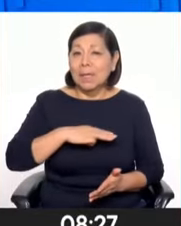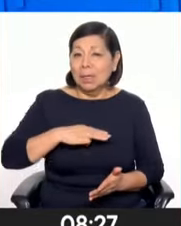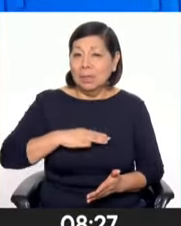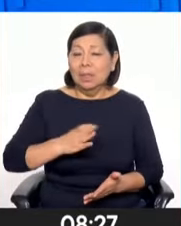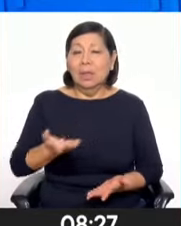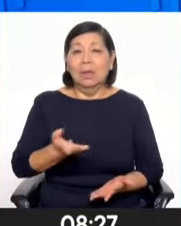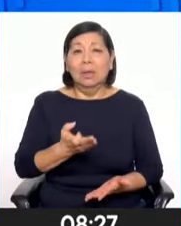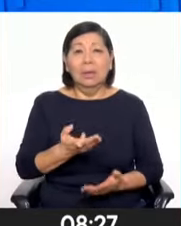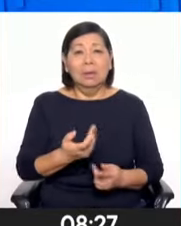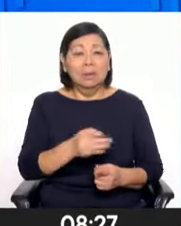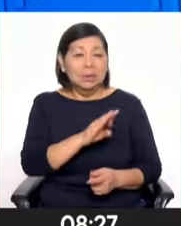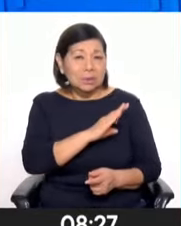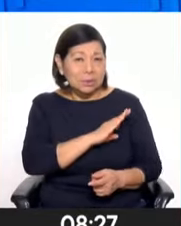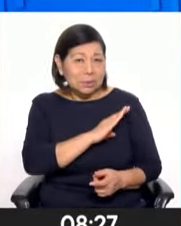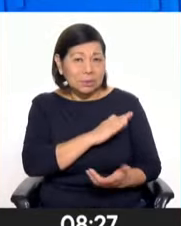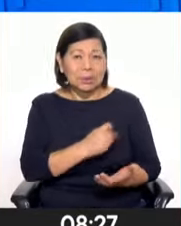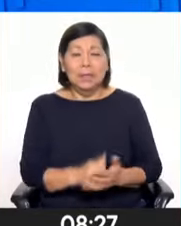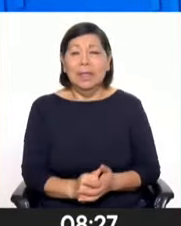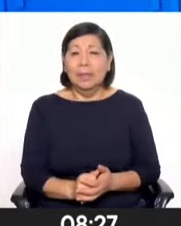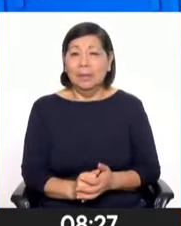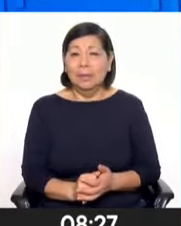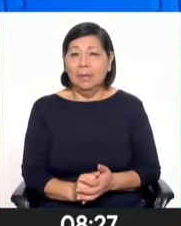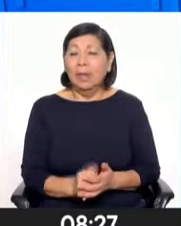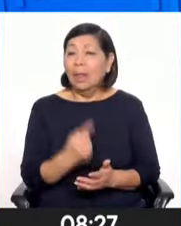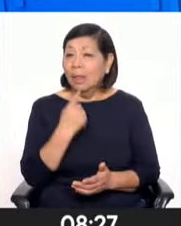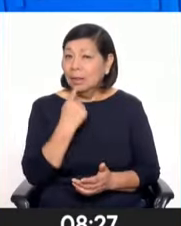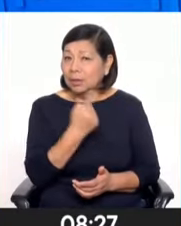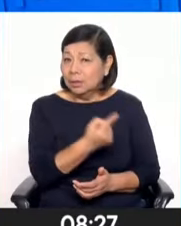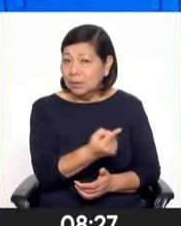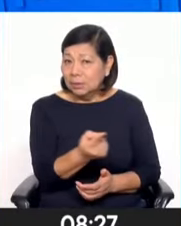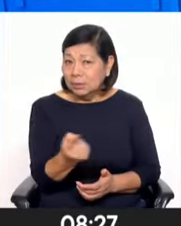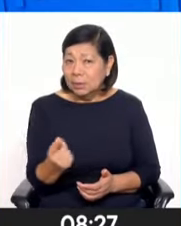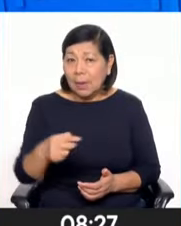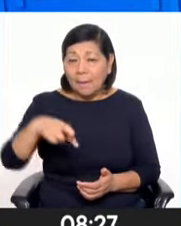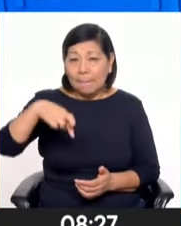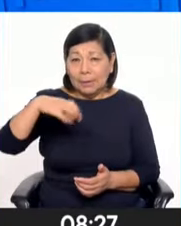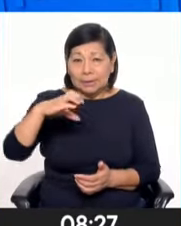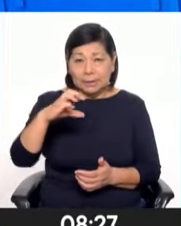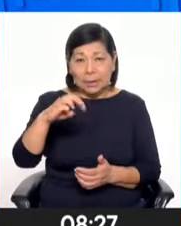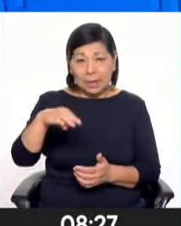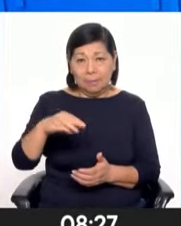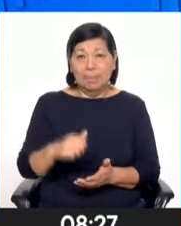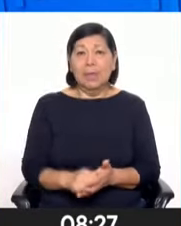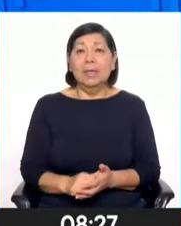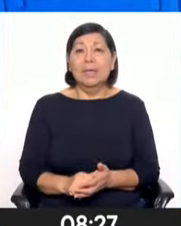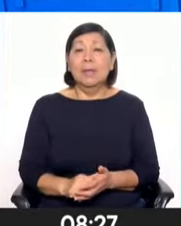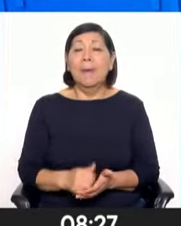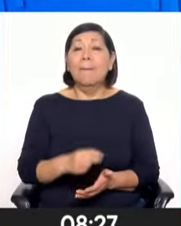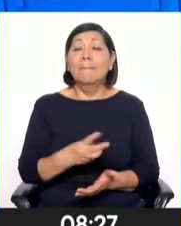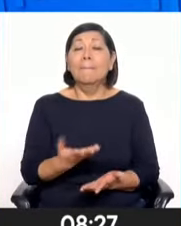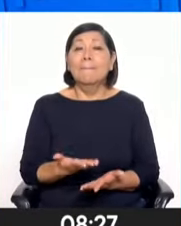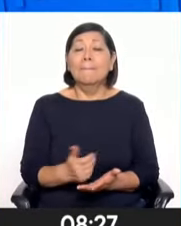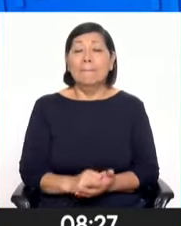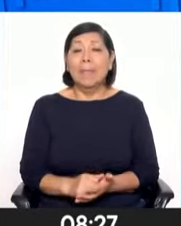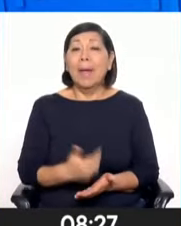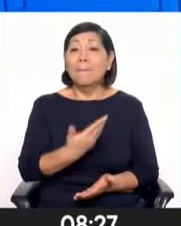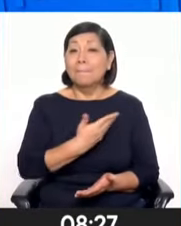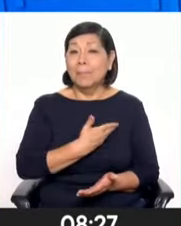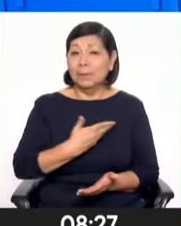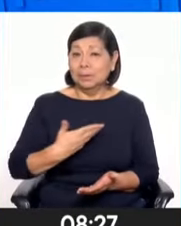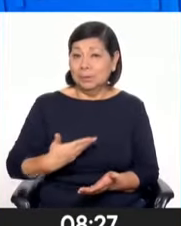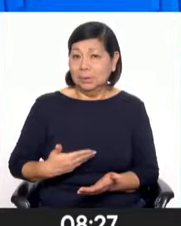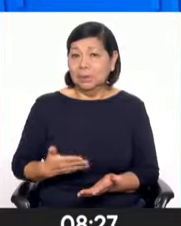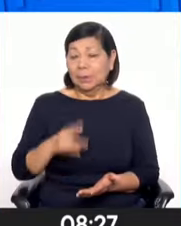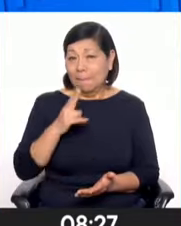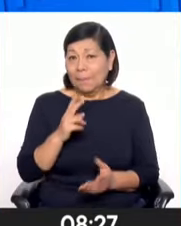Público, y también convocar a la PCM y también a la Presidenta